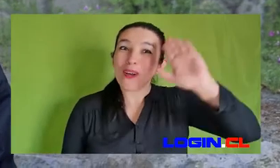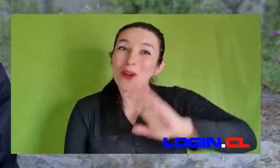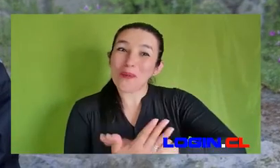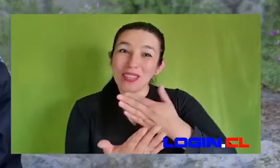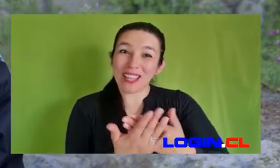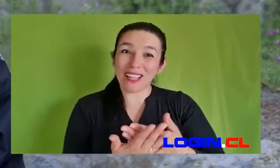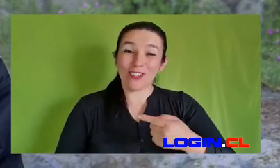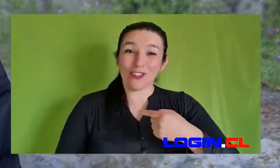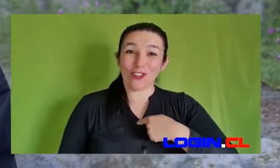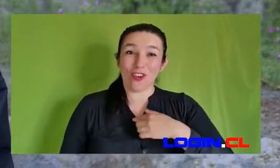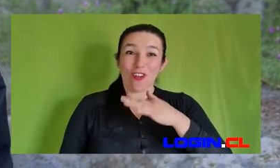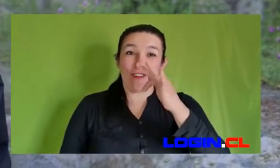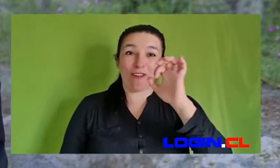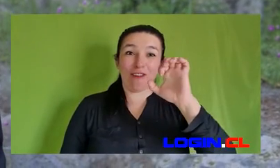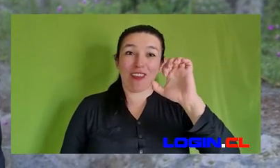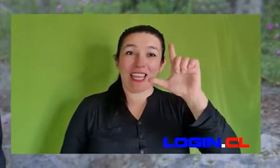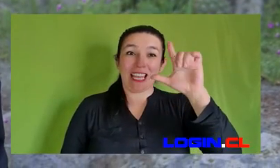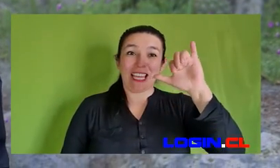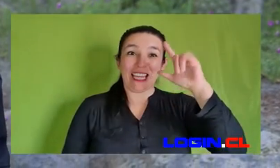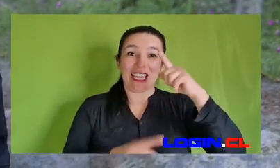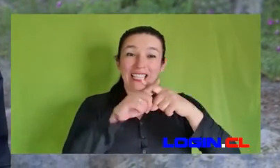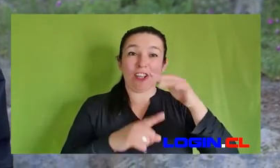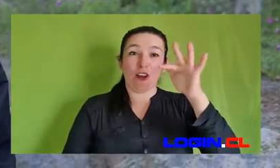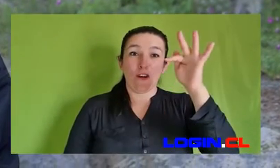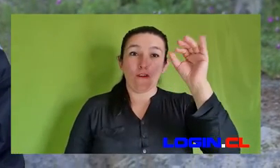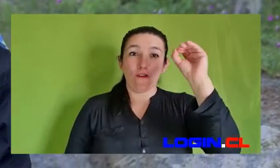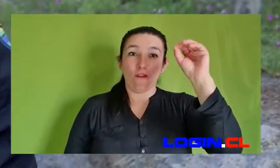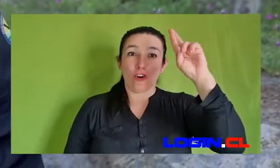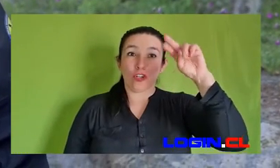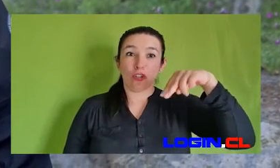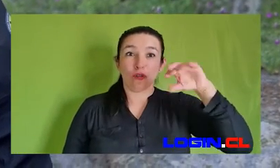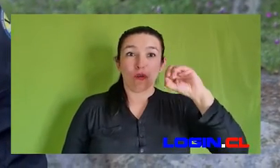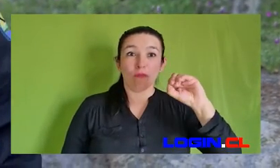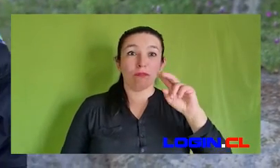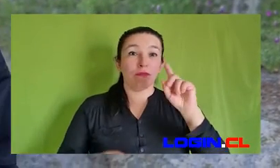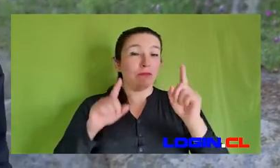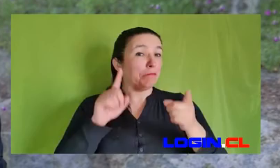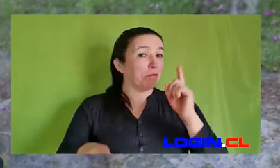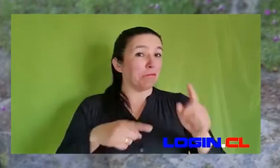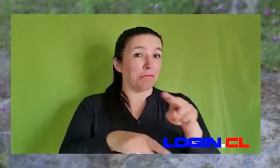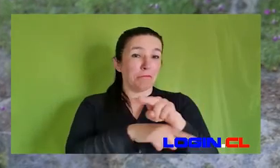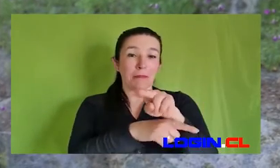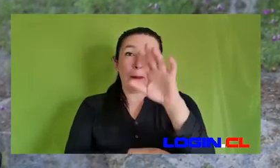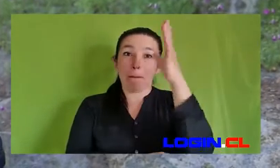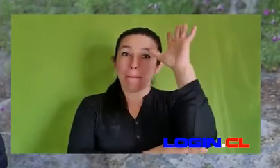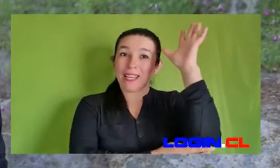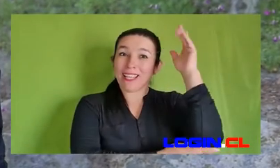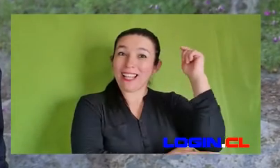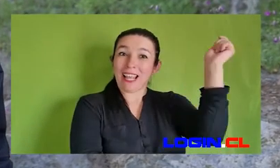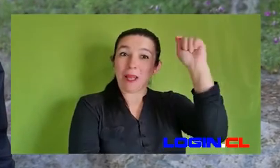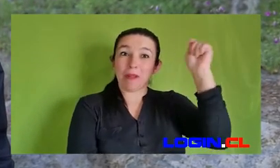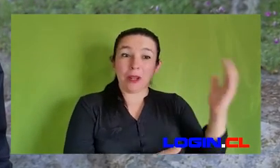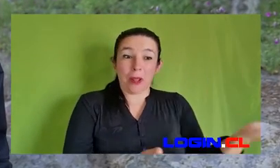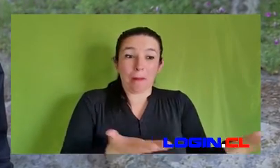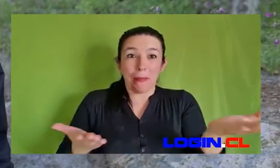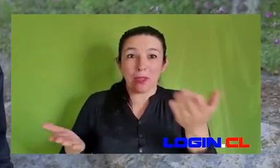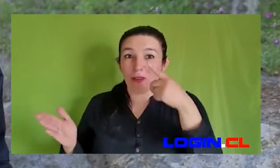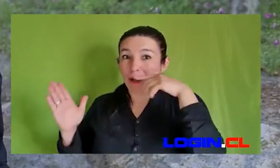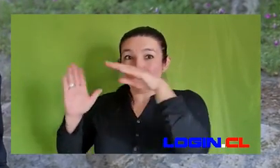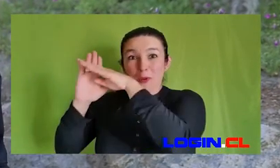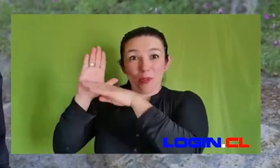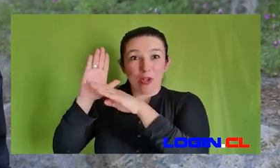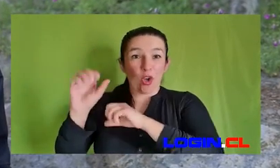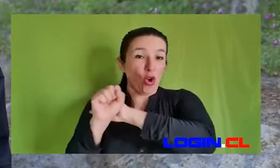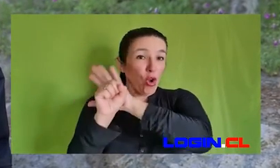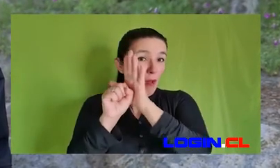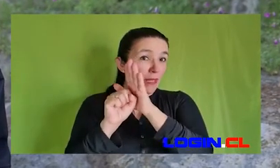Hola, ¿cómo están? Soy Félix Forno, Administrador del Parque Nacional La Campana, y los invito a continuación a que revisemos el